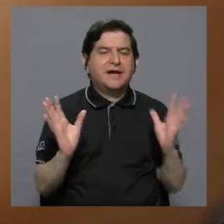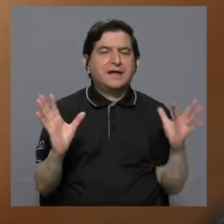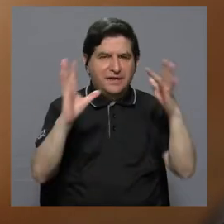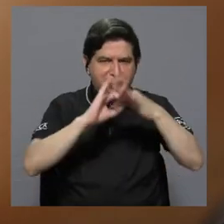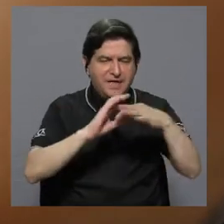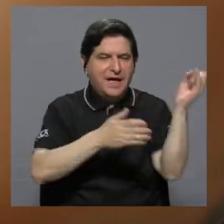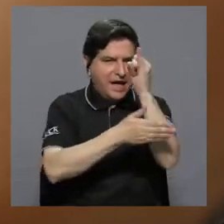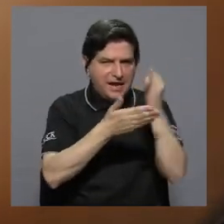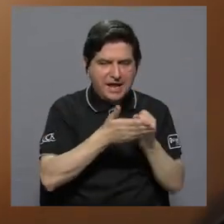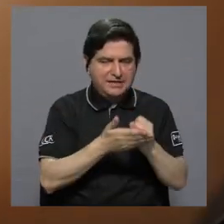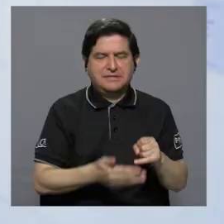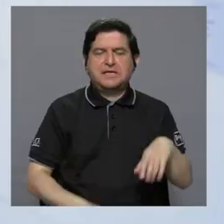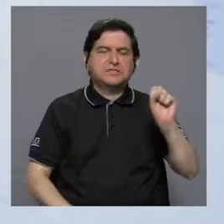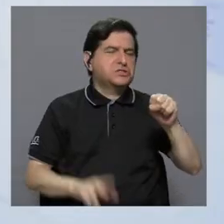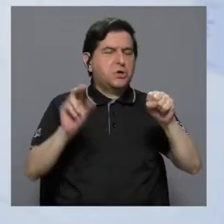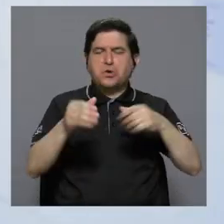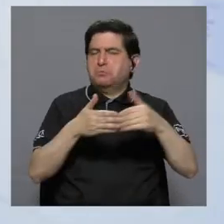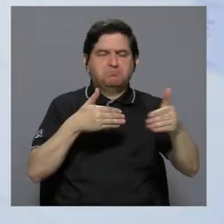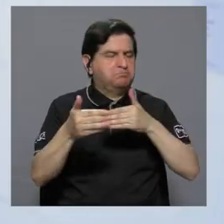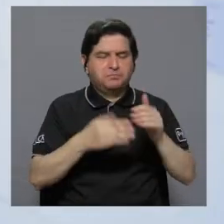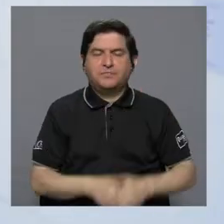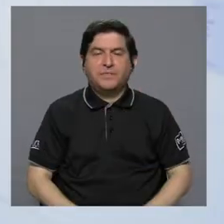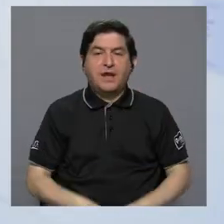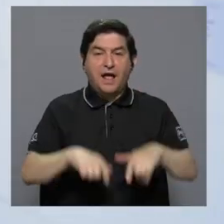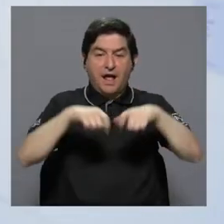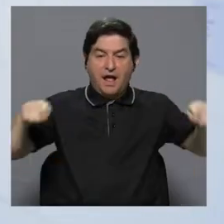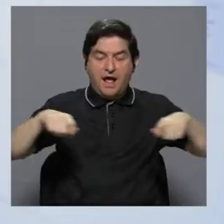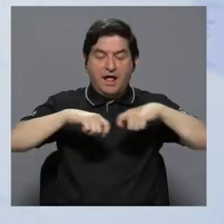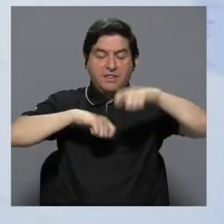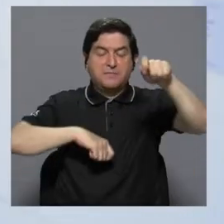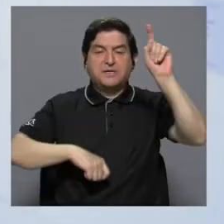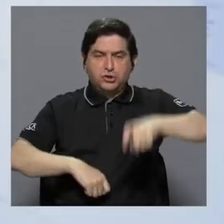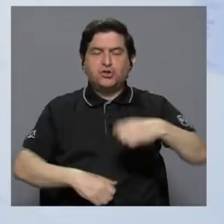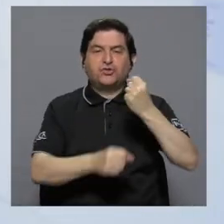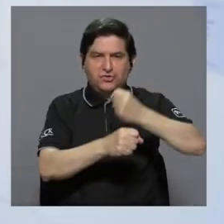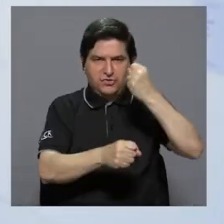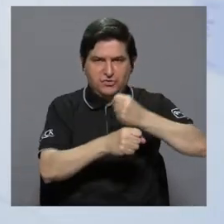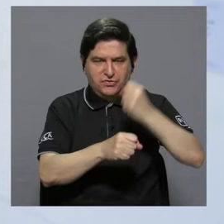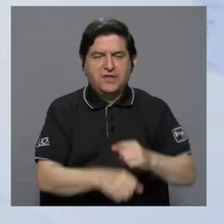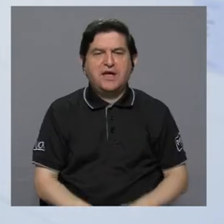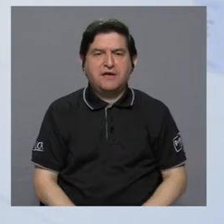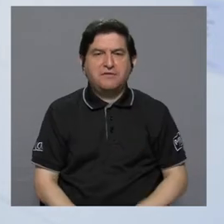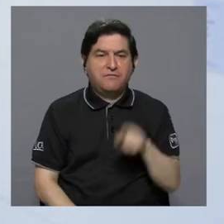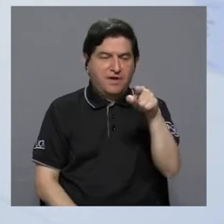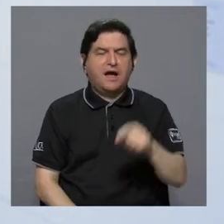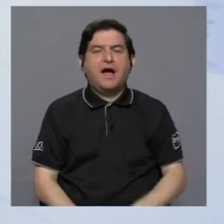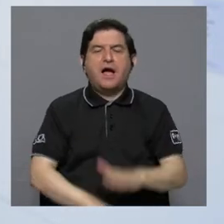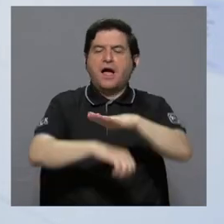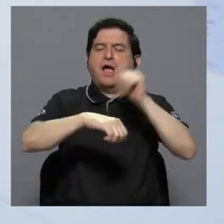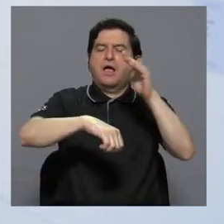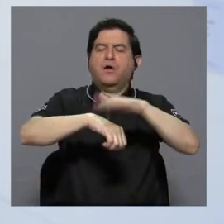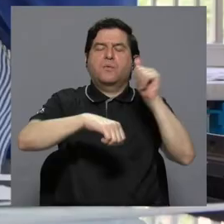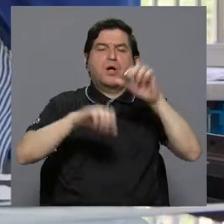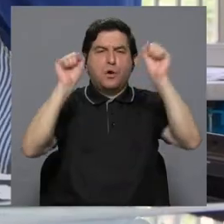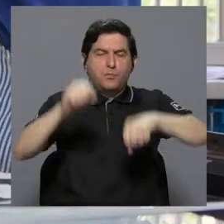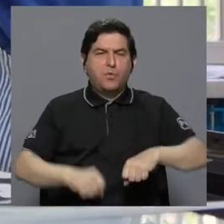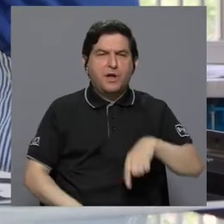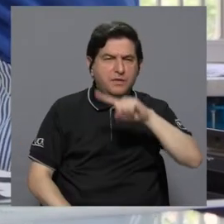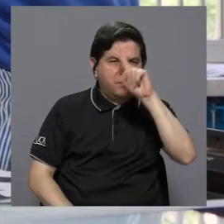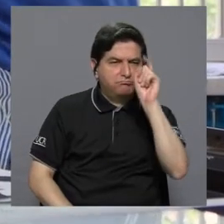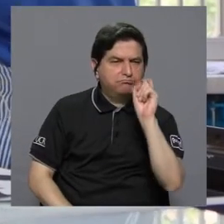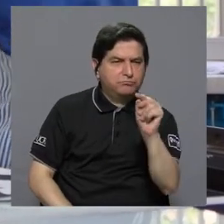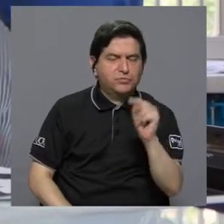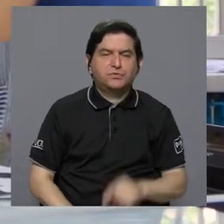carreras vinculadas al arte. Y las dimensiones que tiene que tener la obra están en la convocatoria, que la pueden